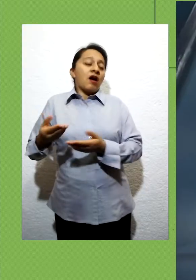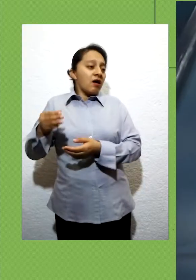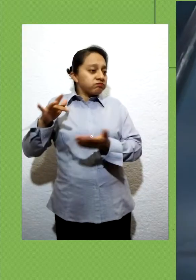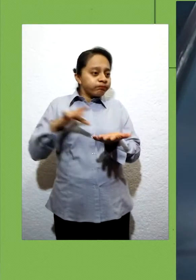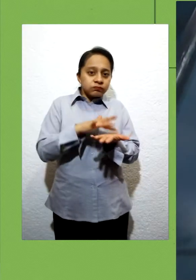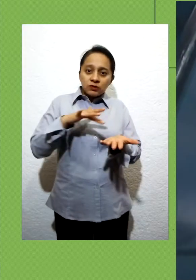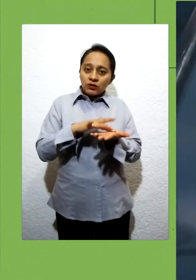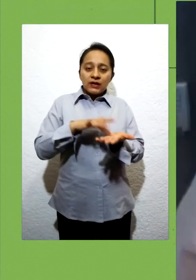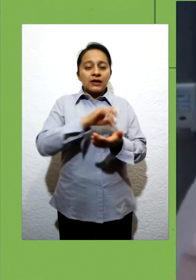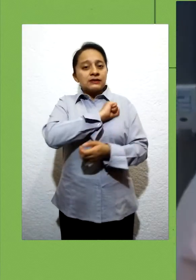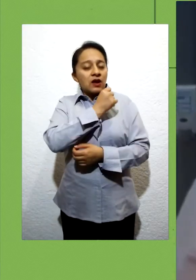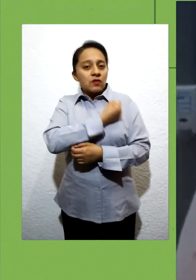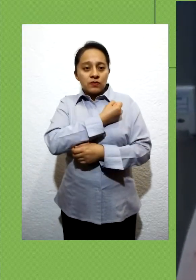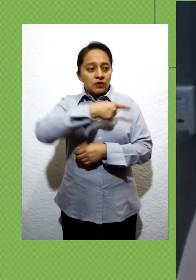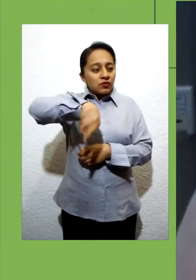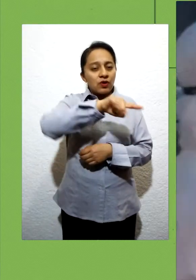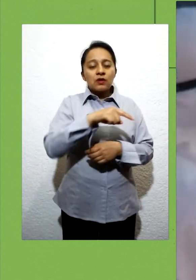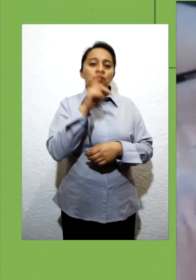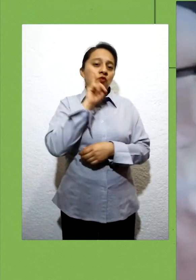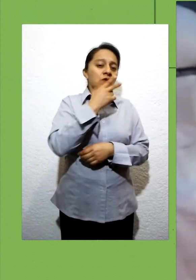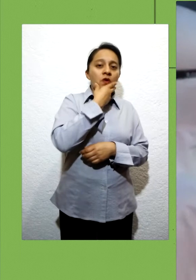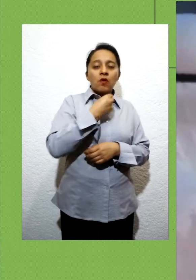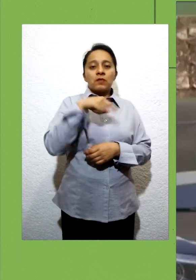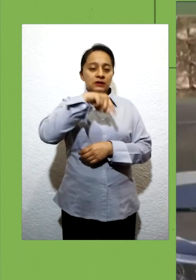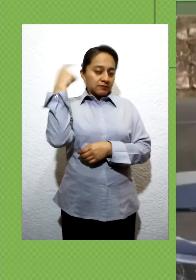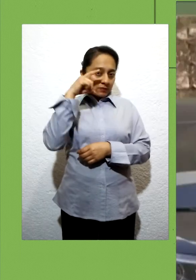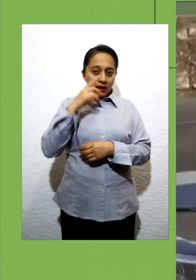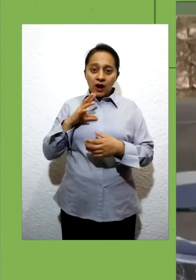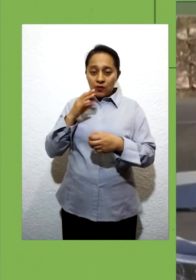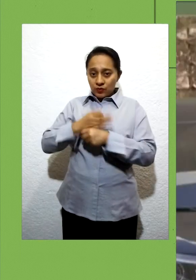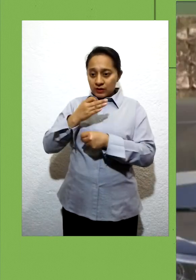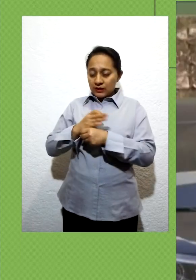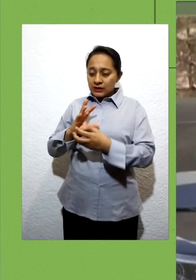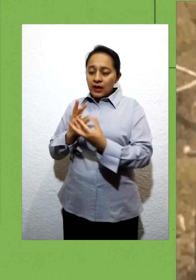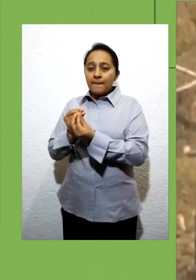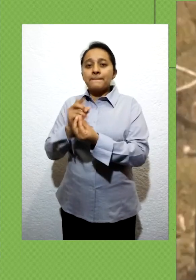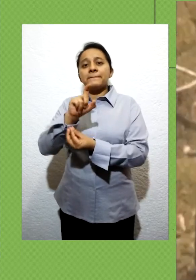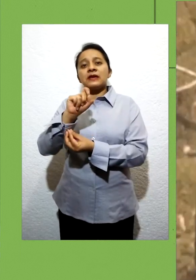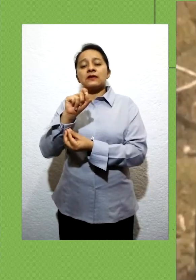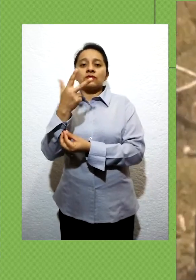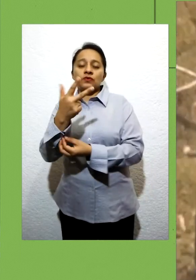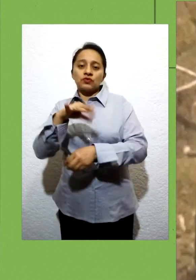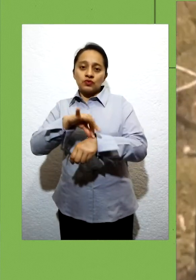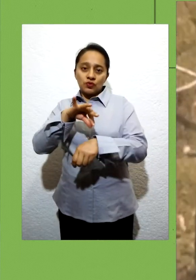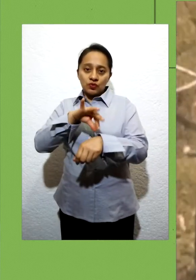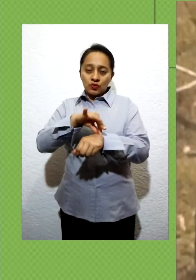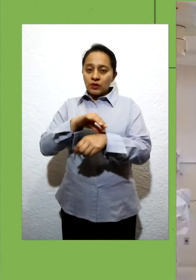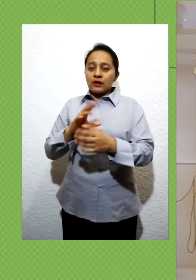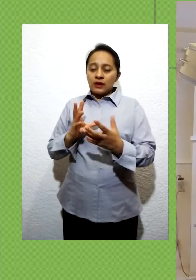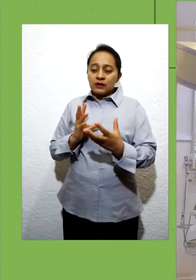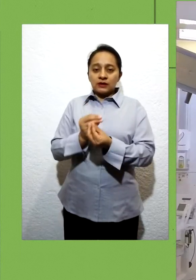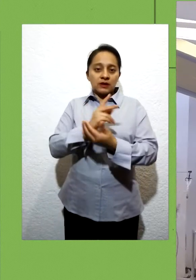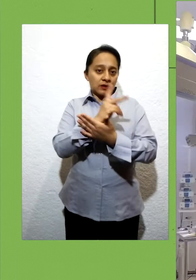momento, manifestó, suman 28 médicos asignados al programa que, a través de 14 brigadas, acuden a los domicilios a realizar